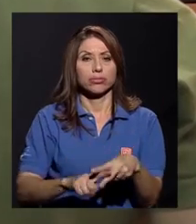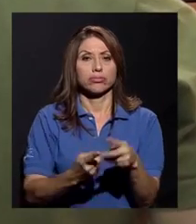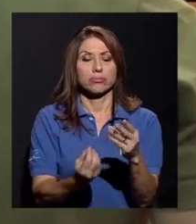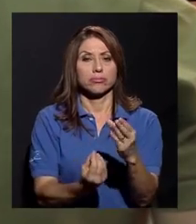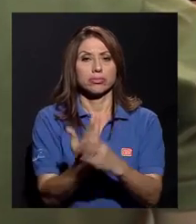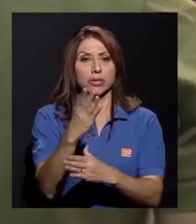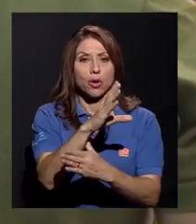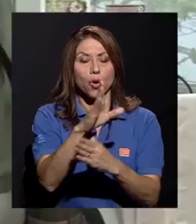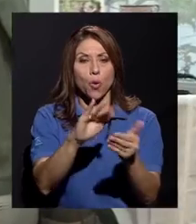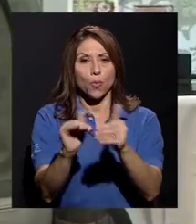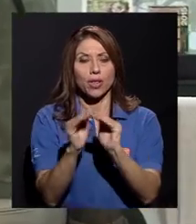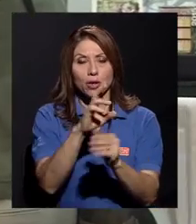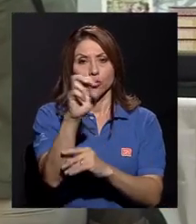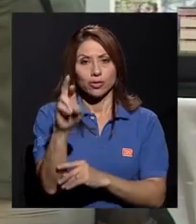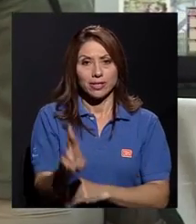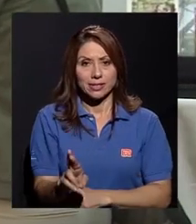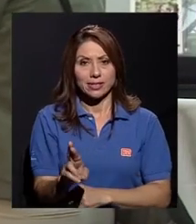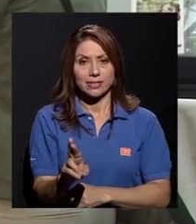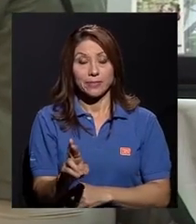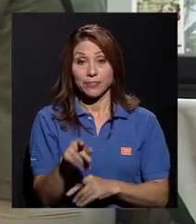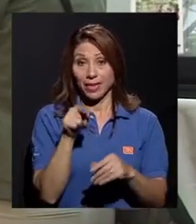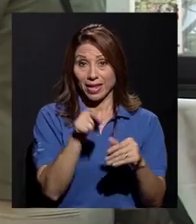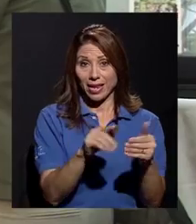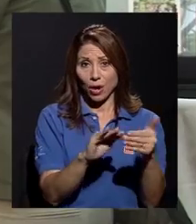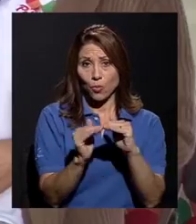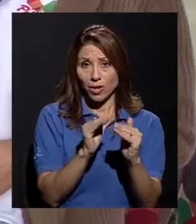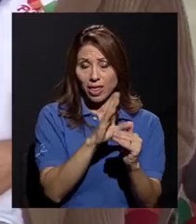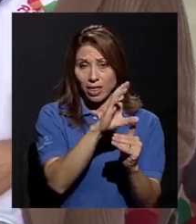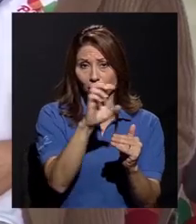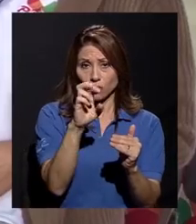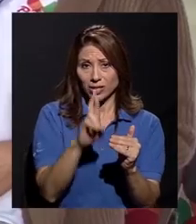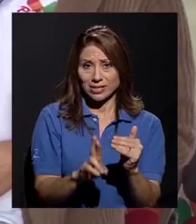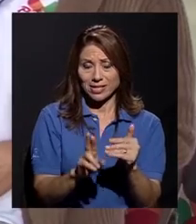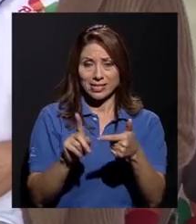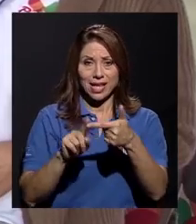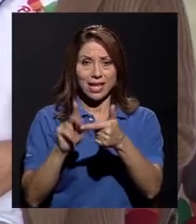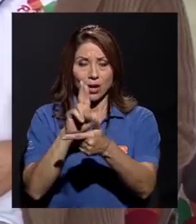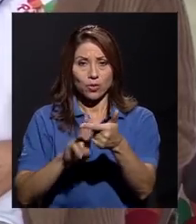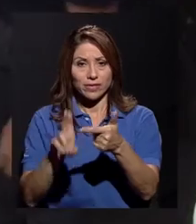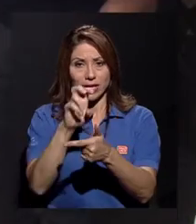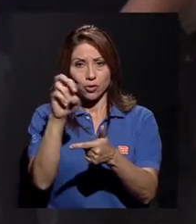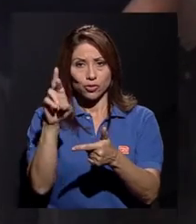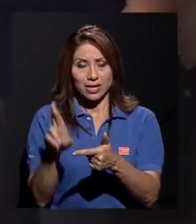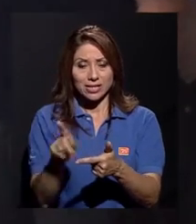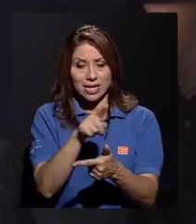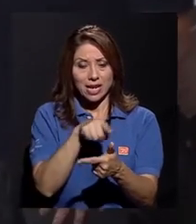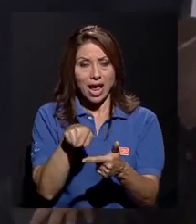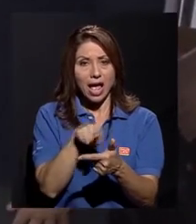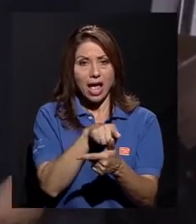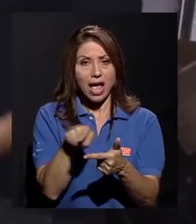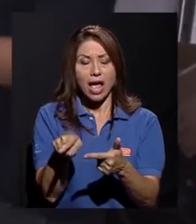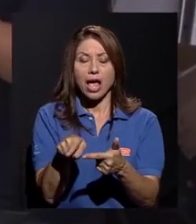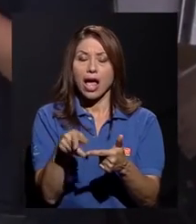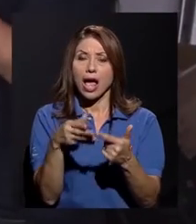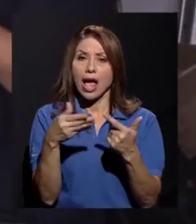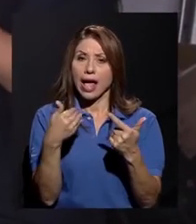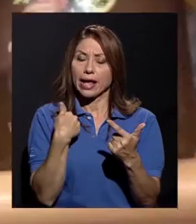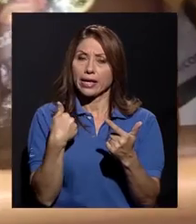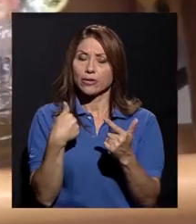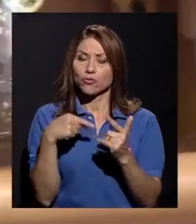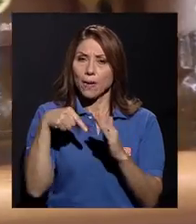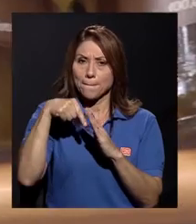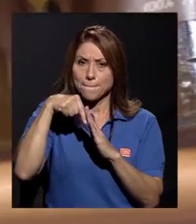Entre la comunidad costarricense y la Universidad de Costa Rica, de esta manera, existe una profunda,